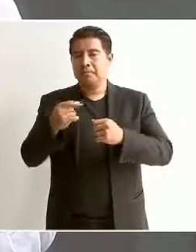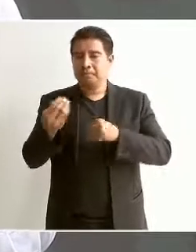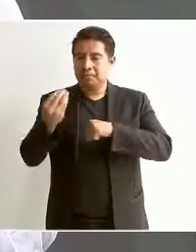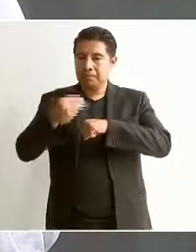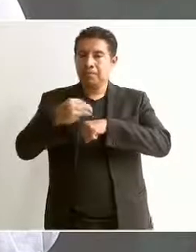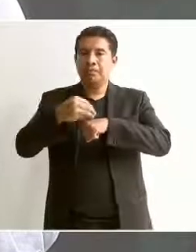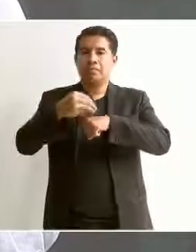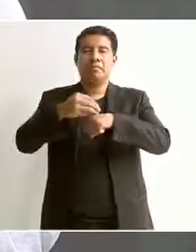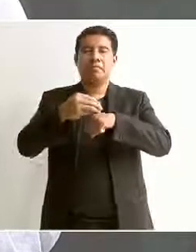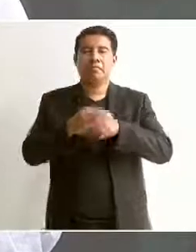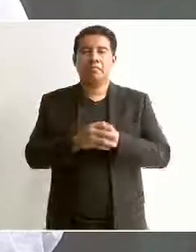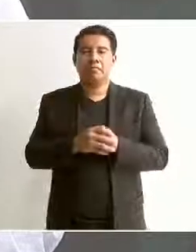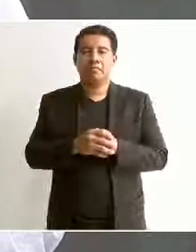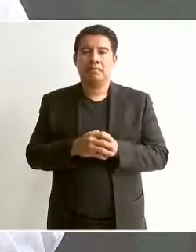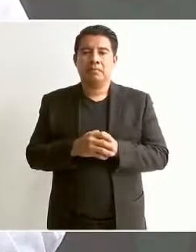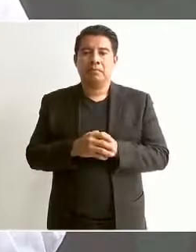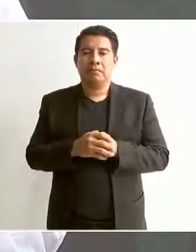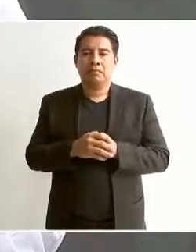Y además